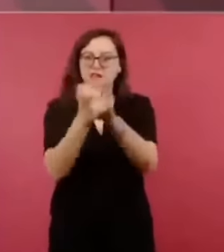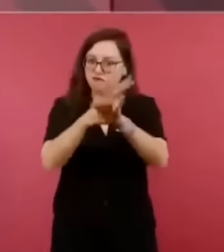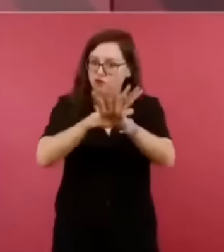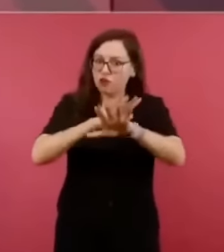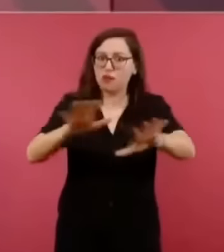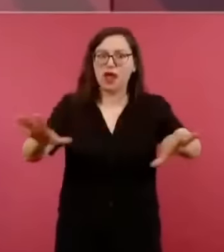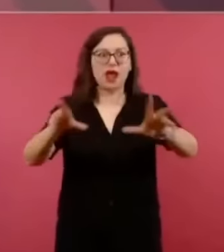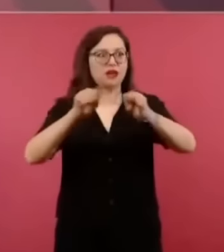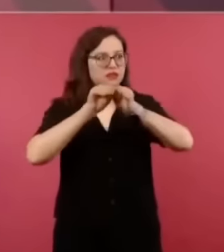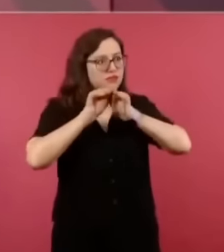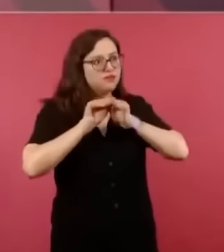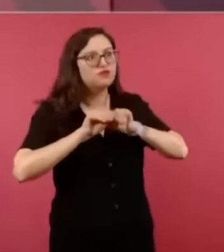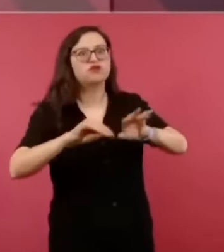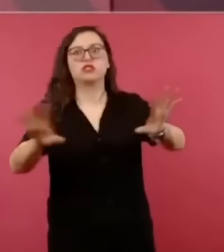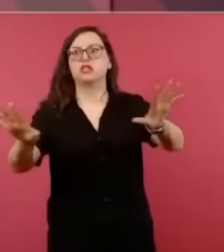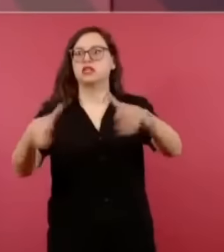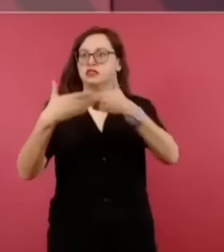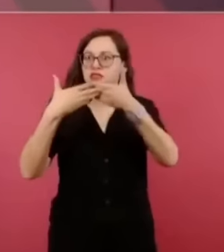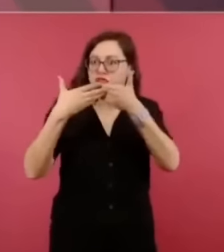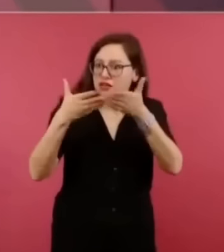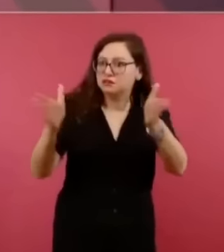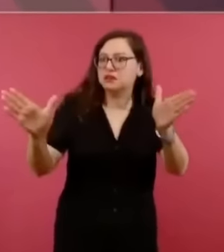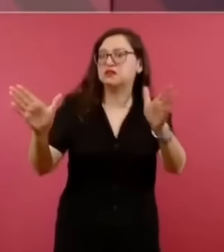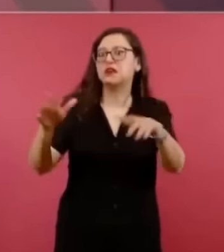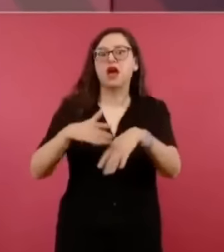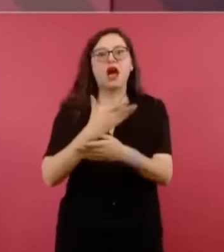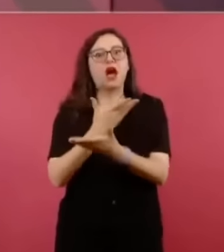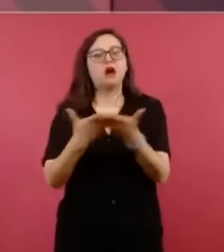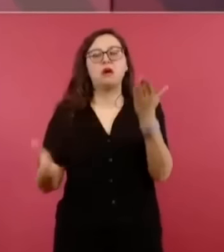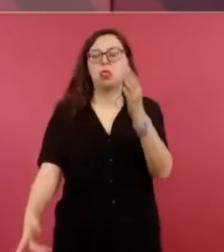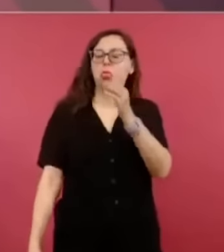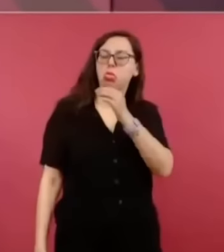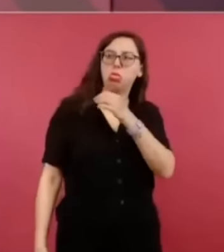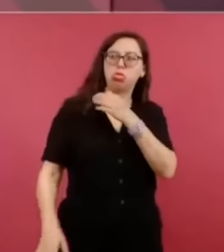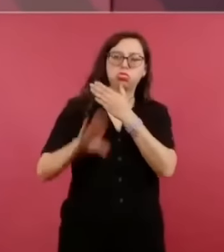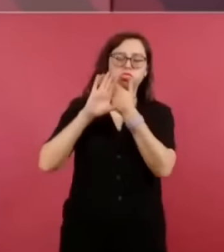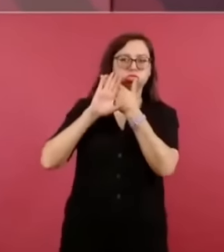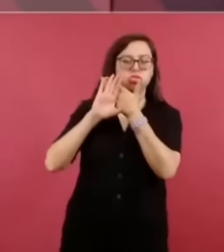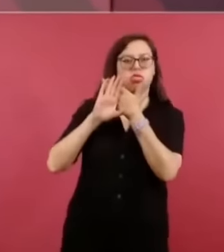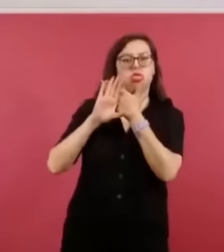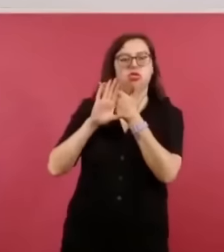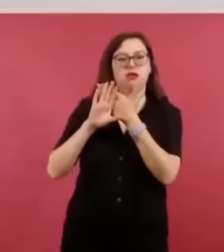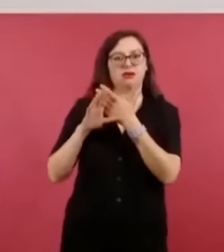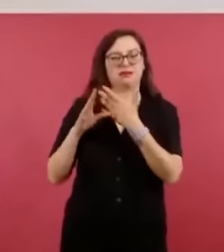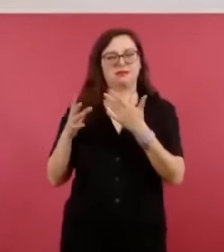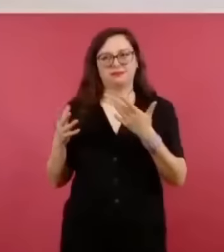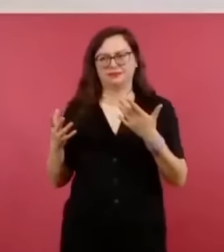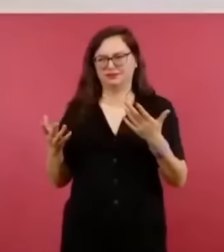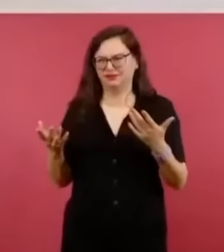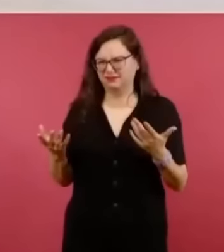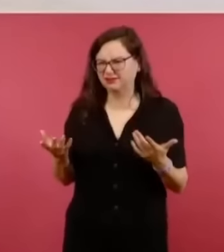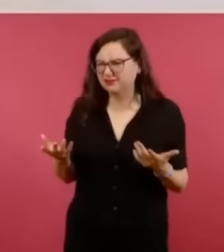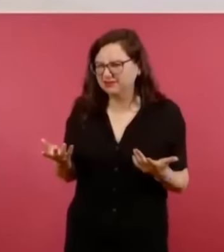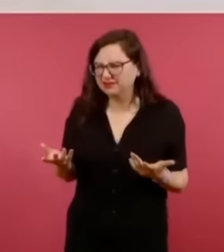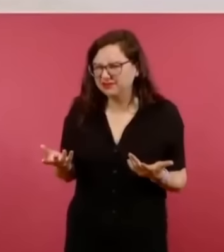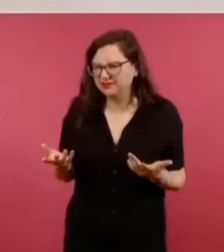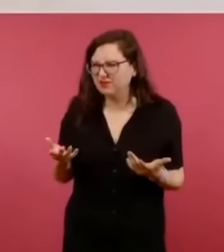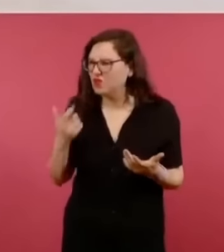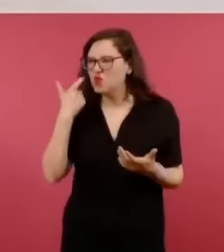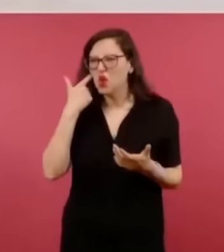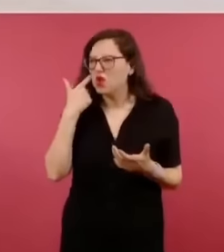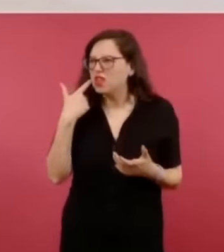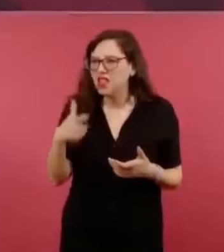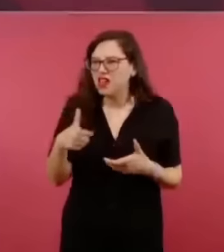desterrar la corrupción, la